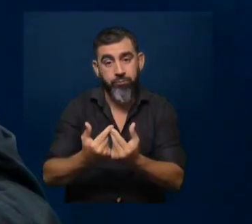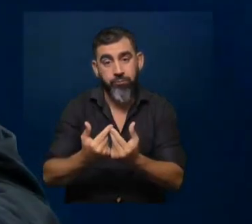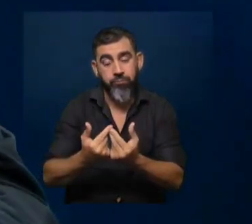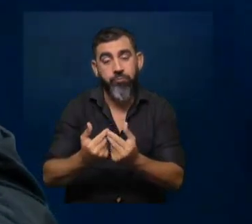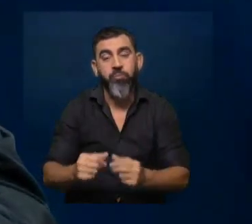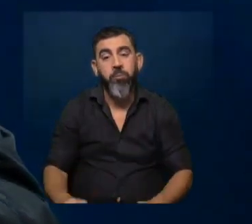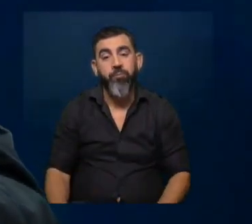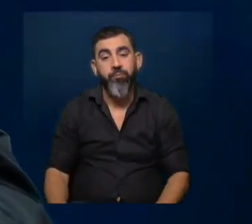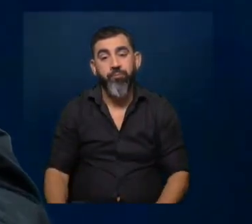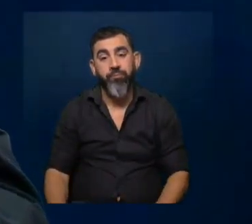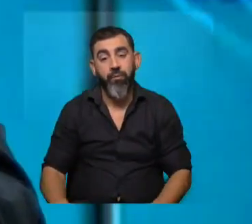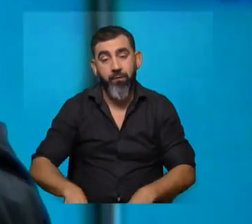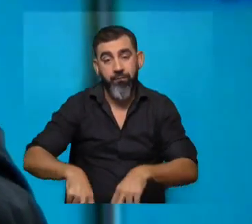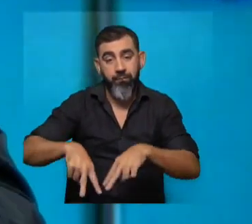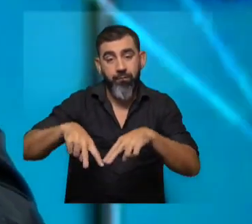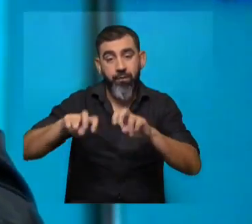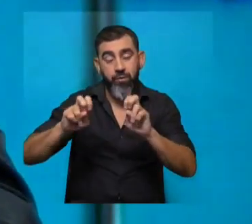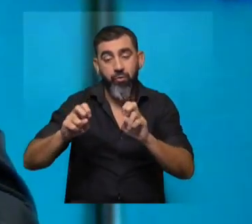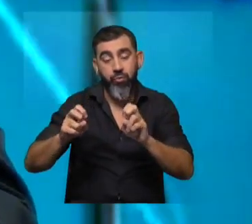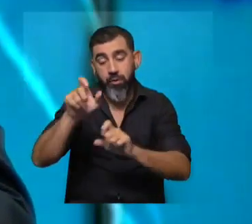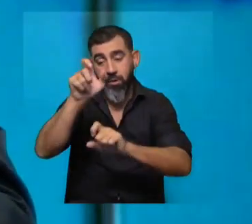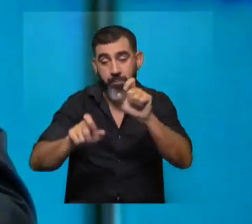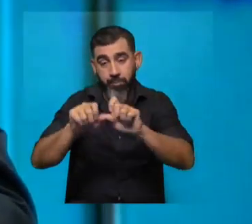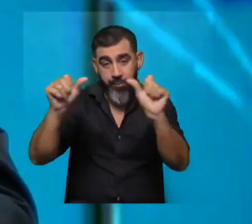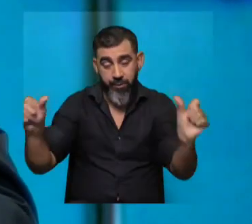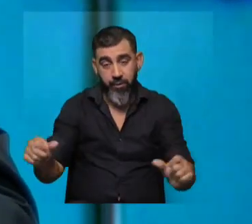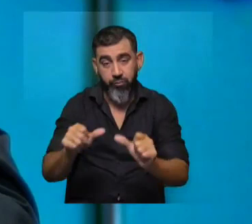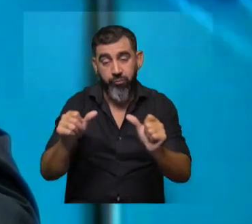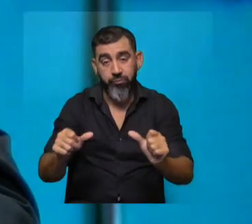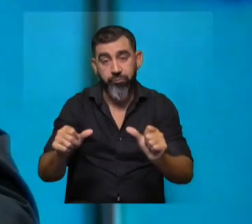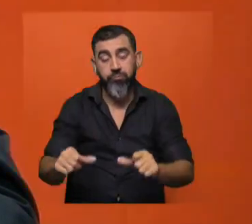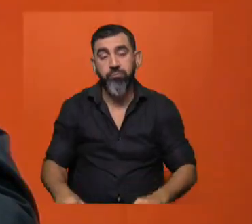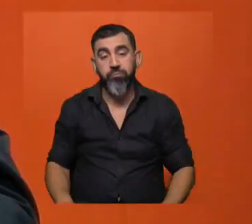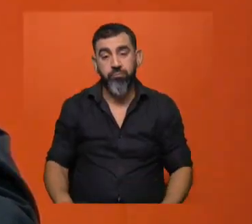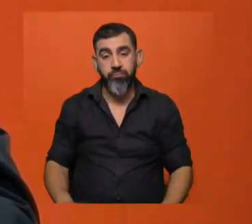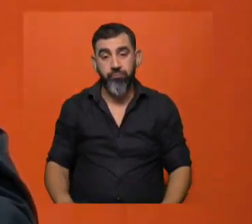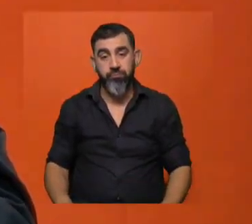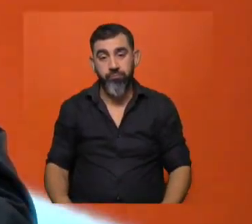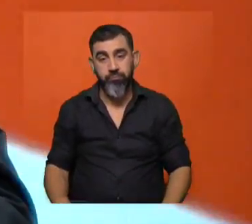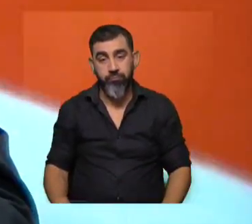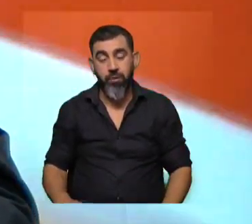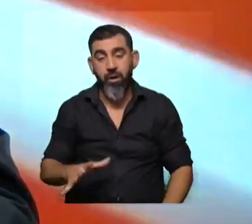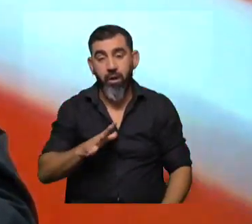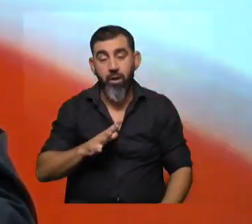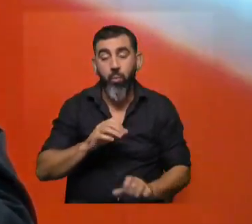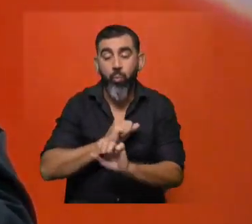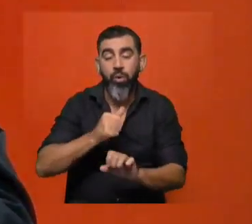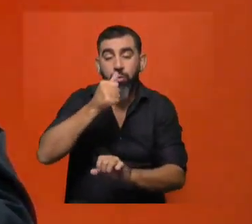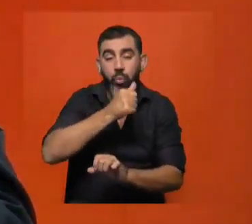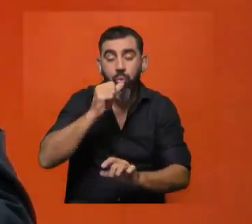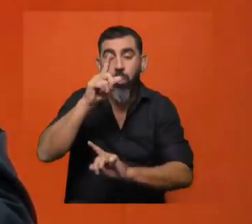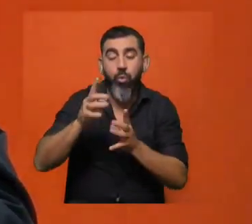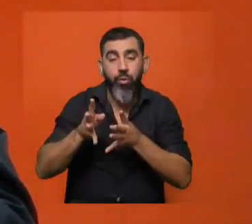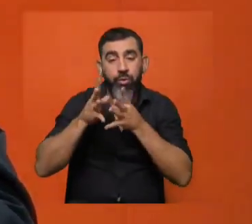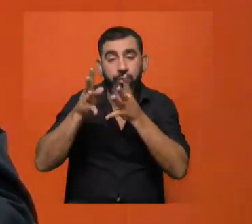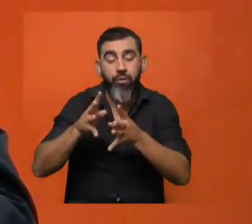investigación que realizan los investigadores y que tiene la llave para resolver algunos de los grandes desafíos tanto de la